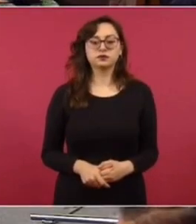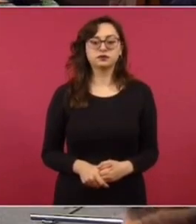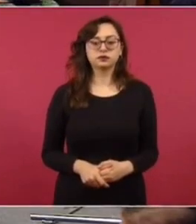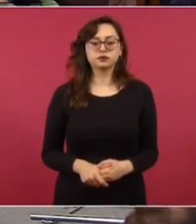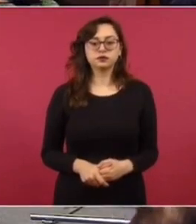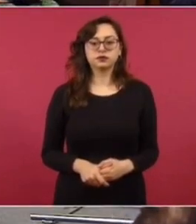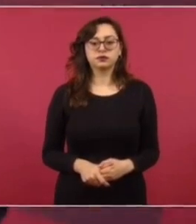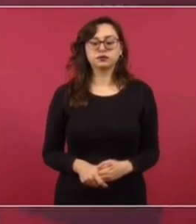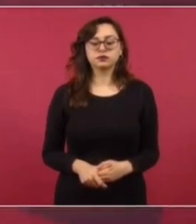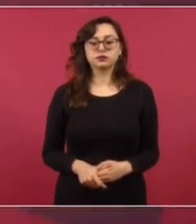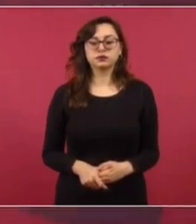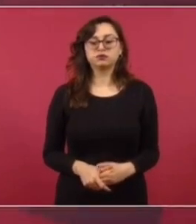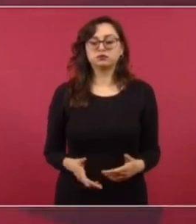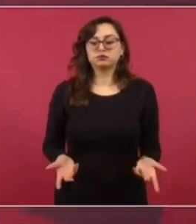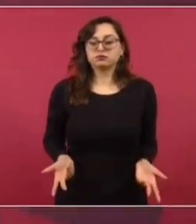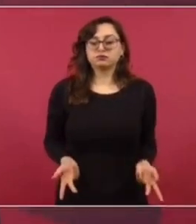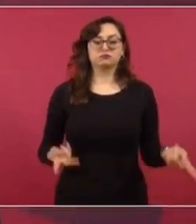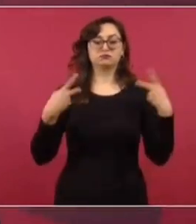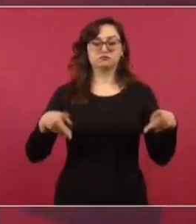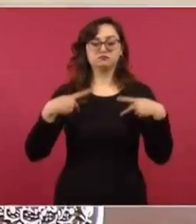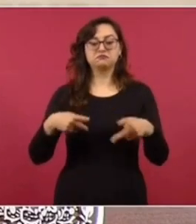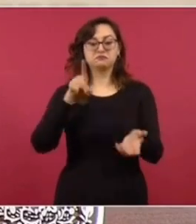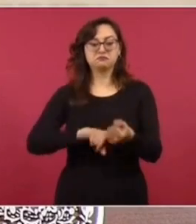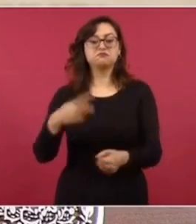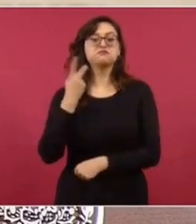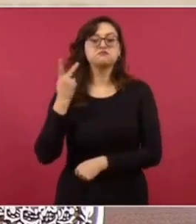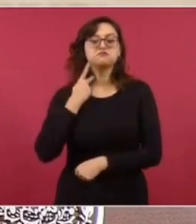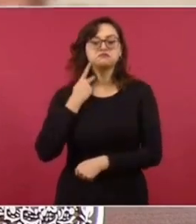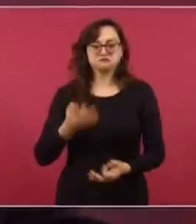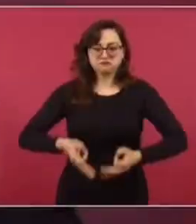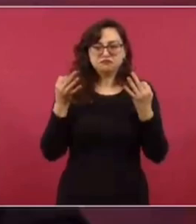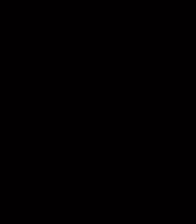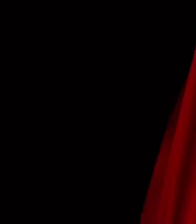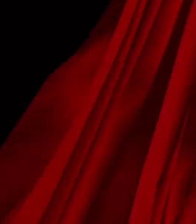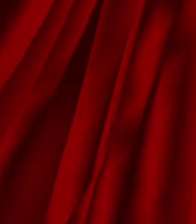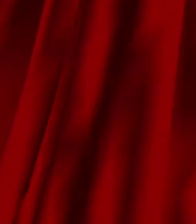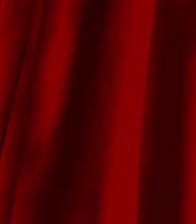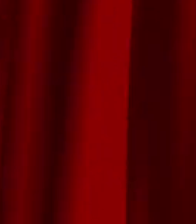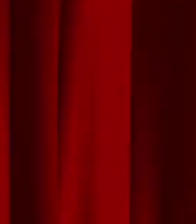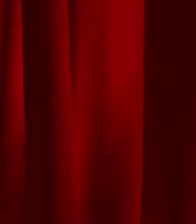sensato o auténtico político, en que va a poder manipular.